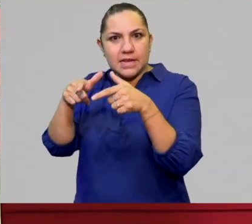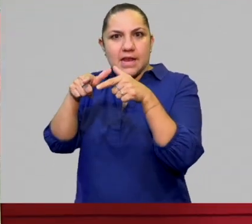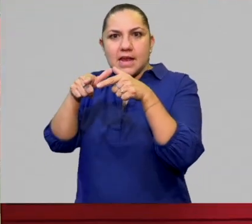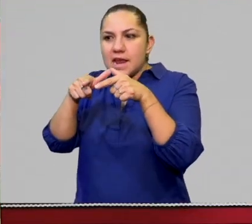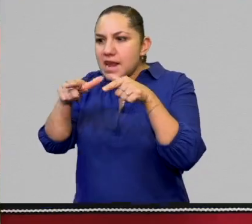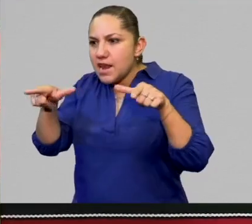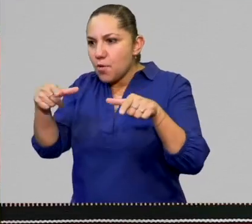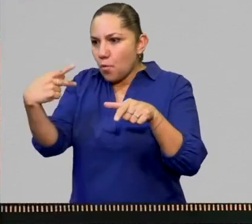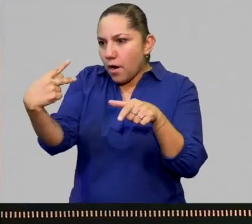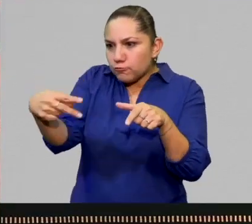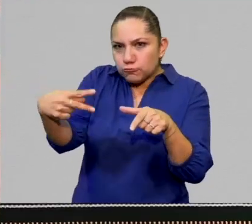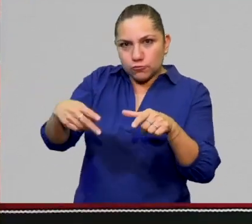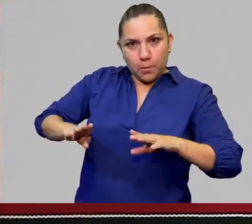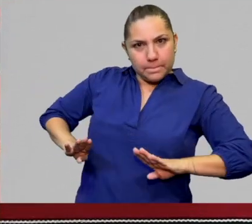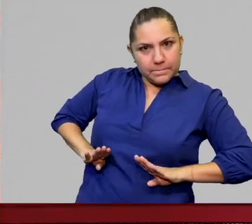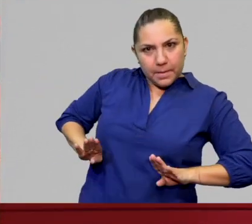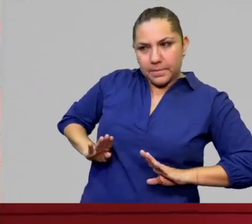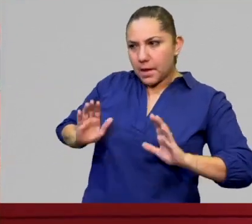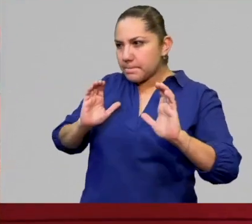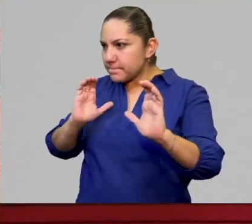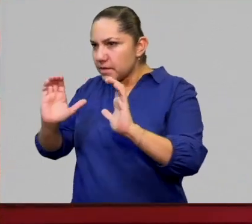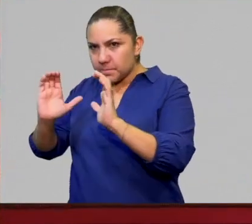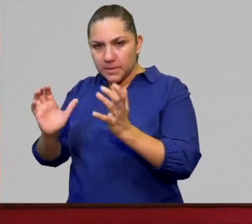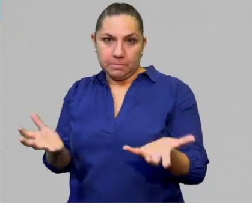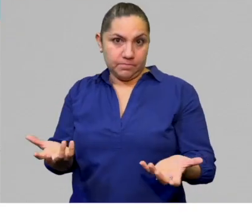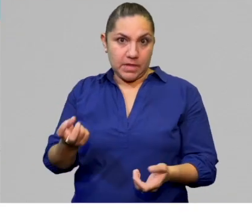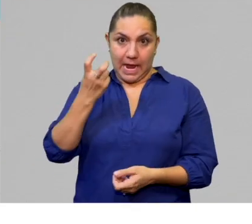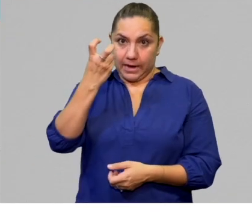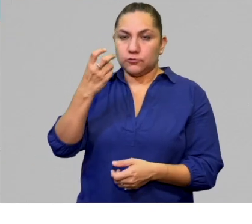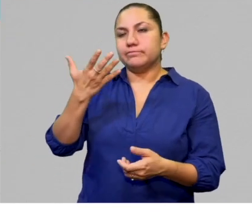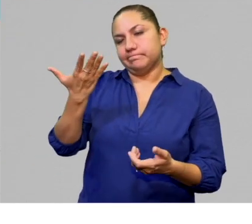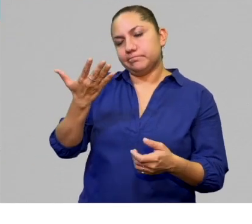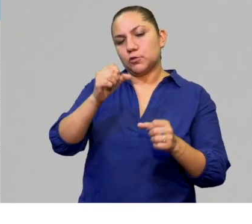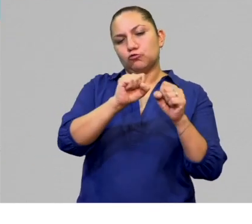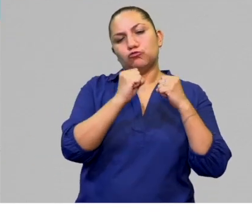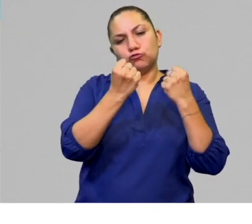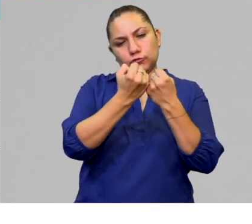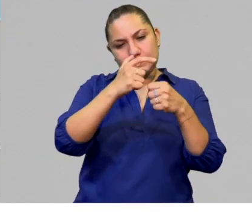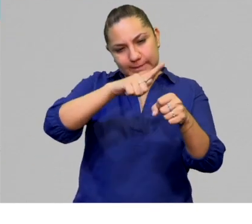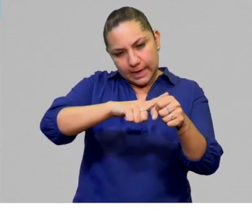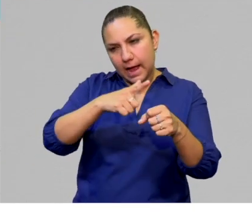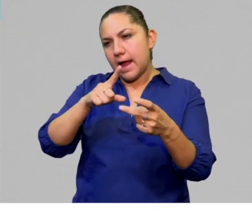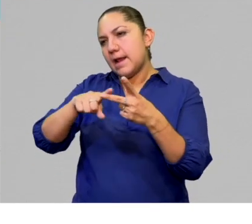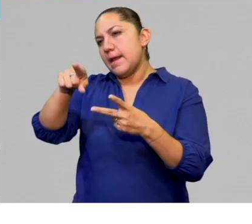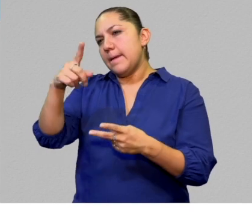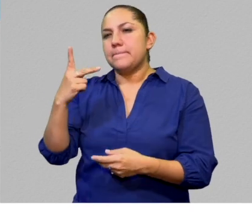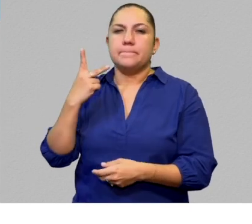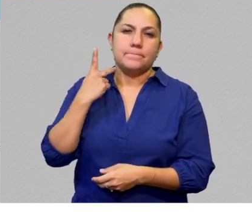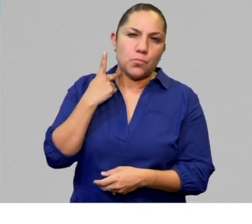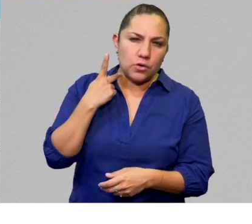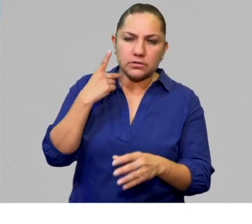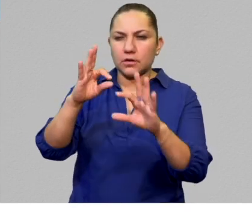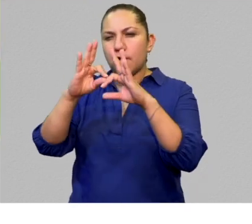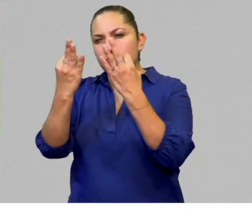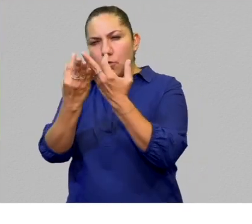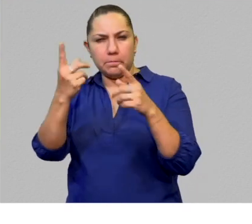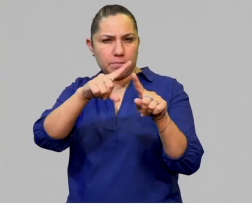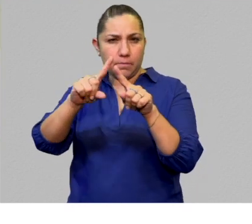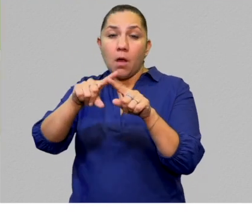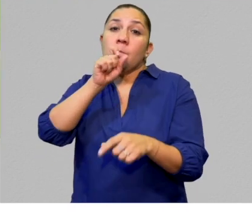las portamos. Hay fenómenos, hay aspectos sociales, políticos, hay una